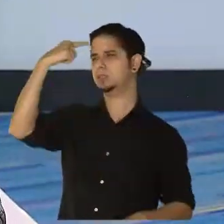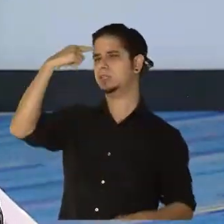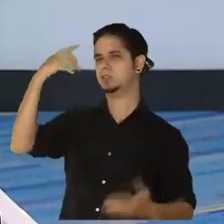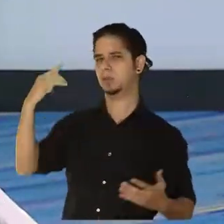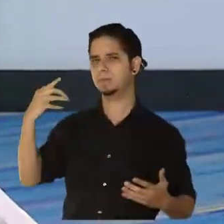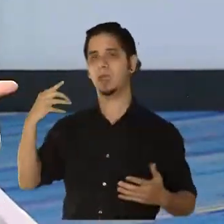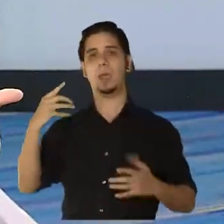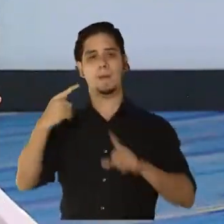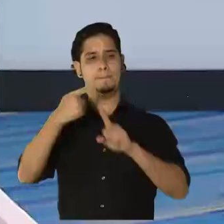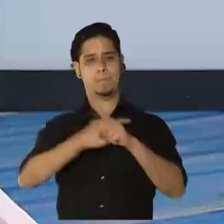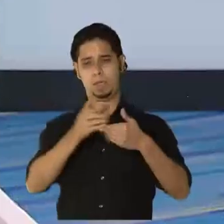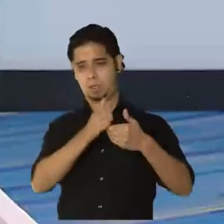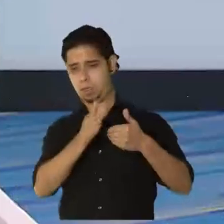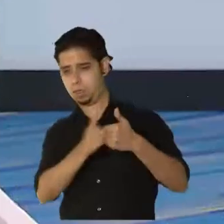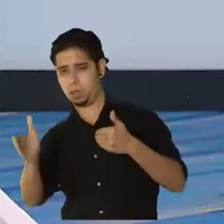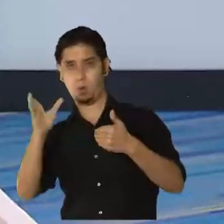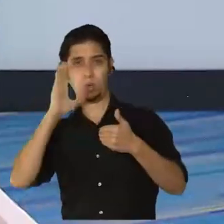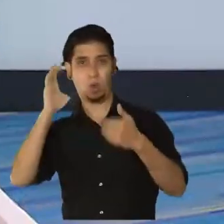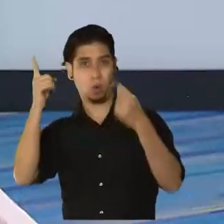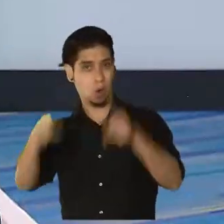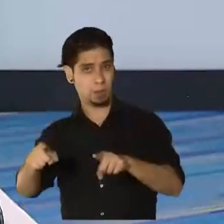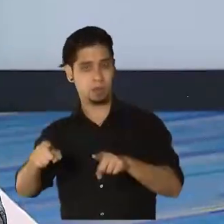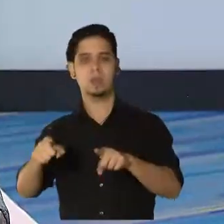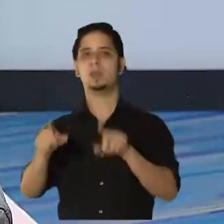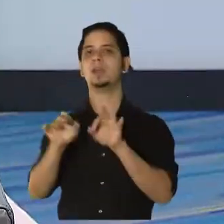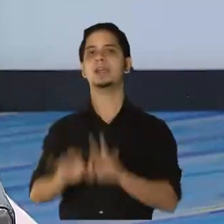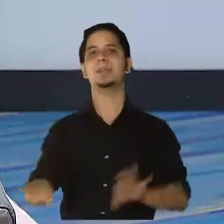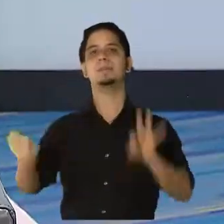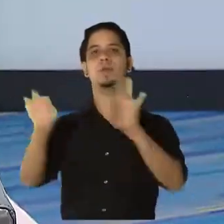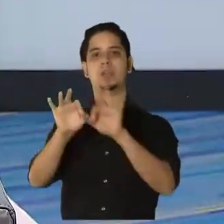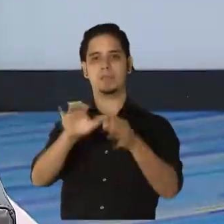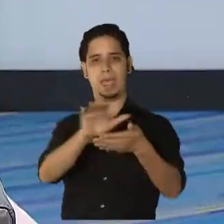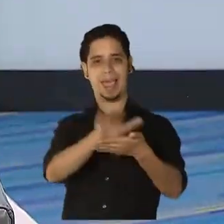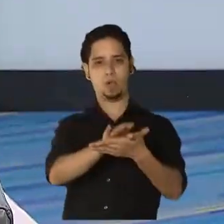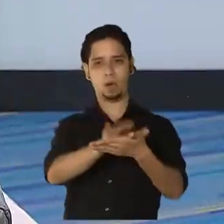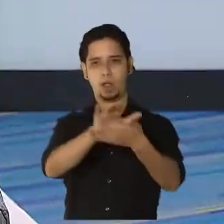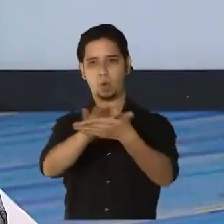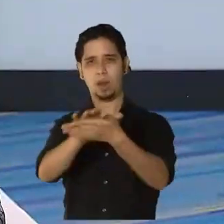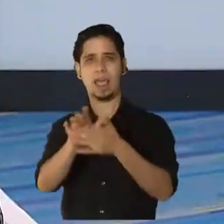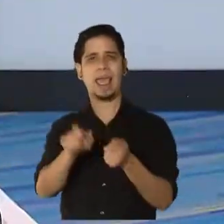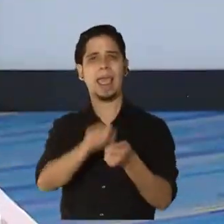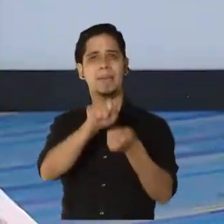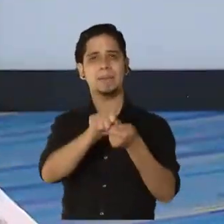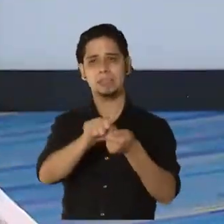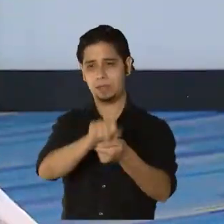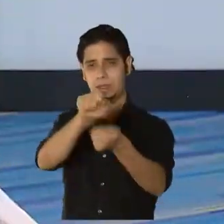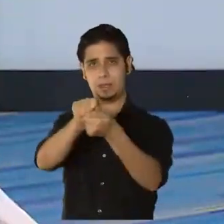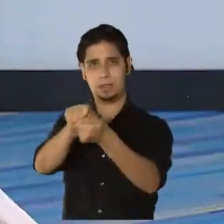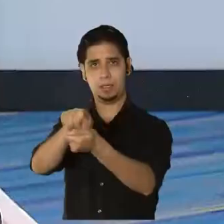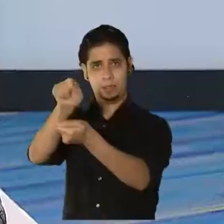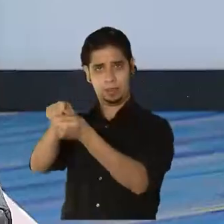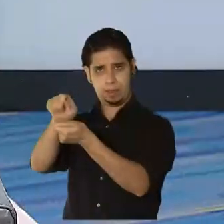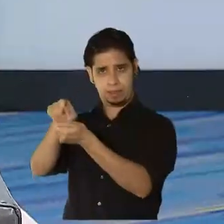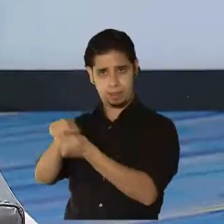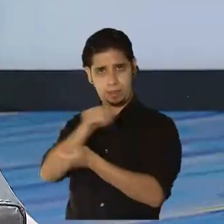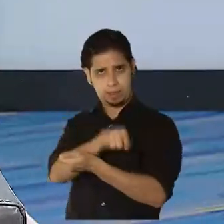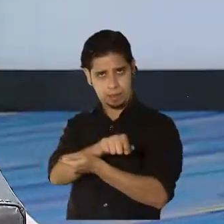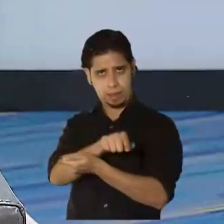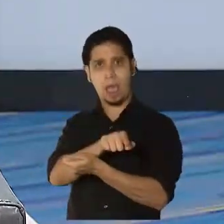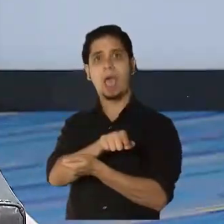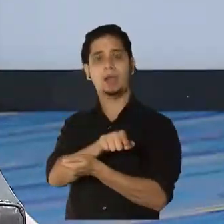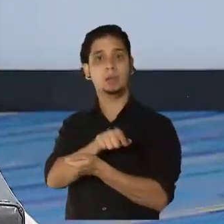próximos meses o lo que queda de semestre es que se identifiquen escuelas pilotos y que se vea cómo funcionaría